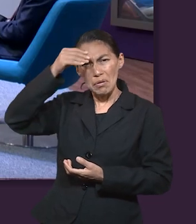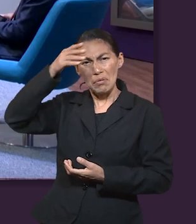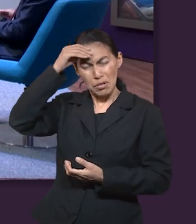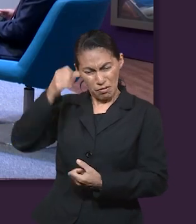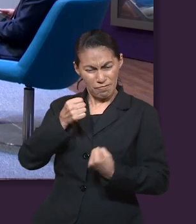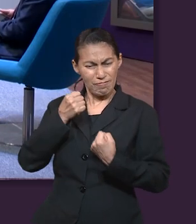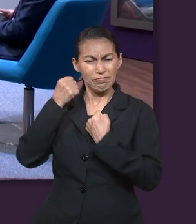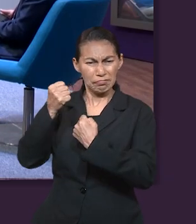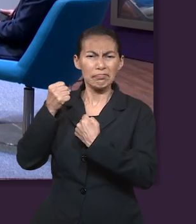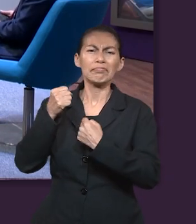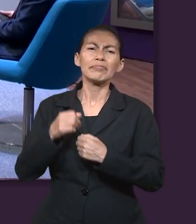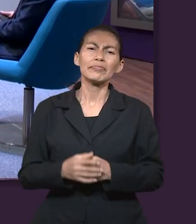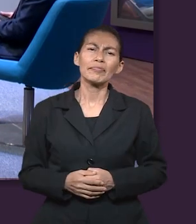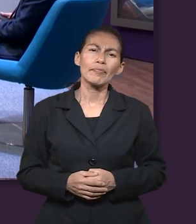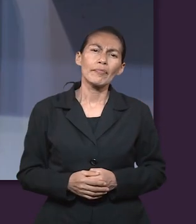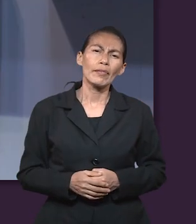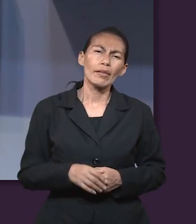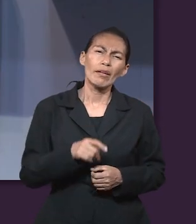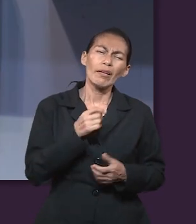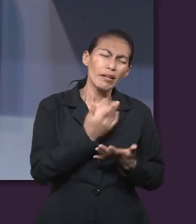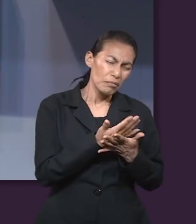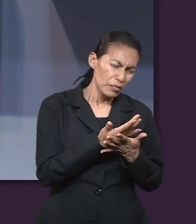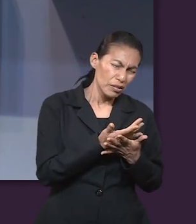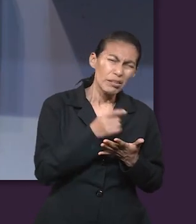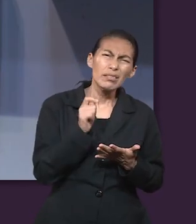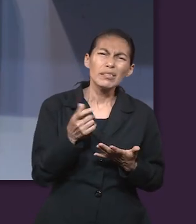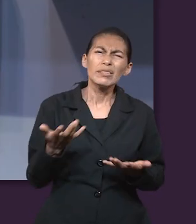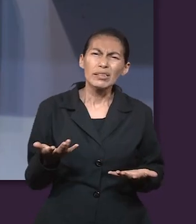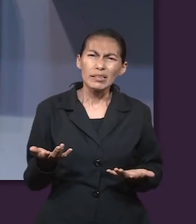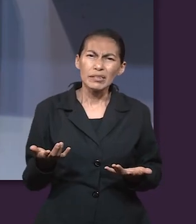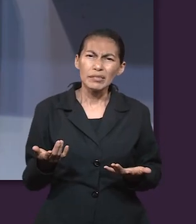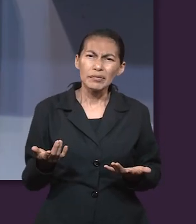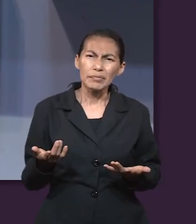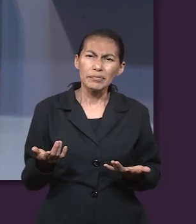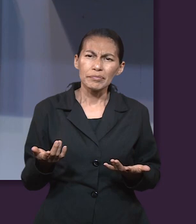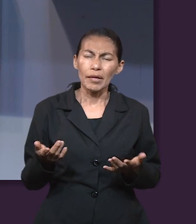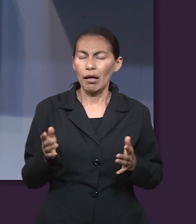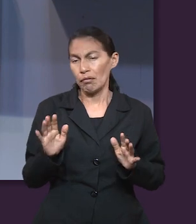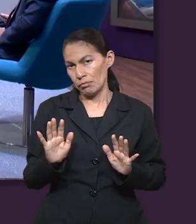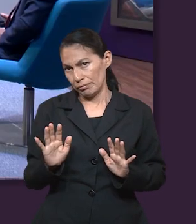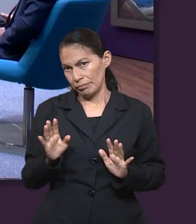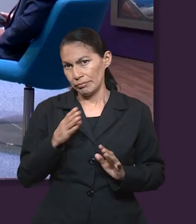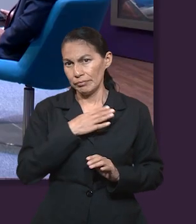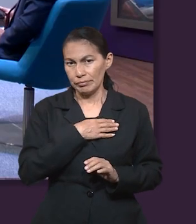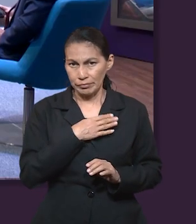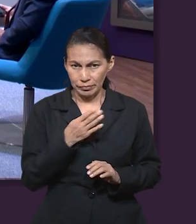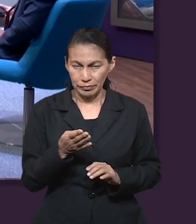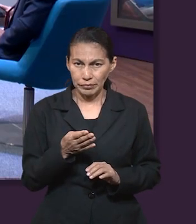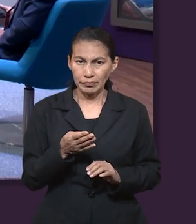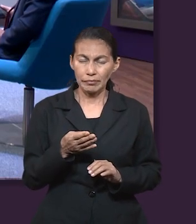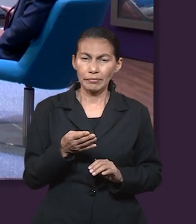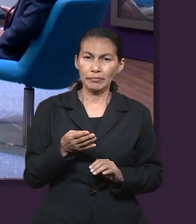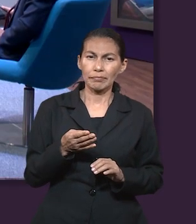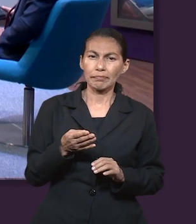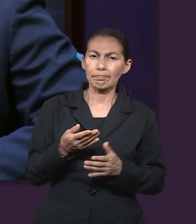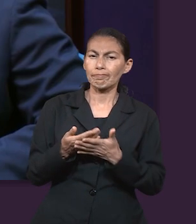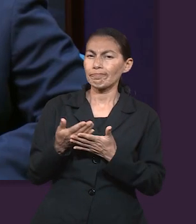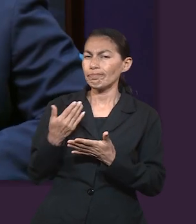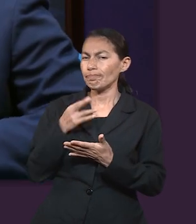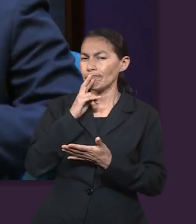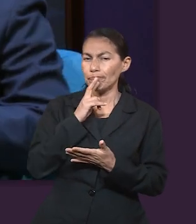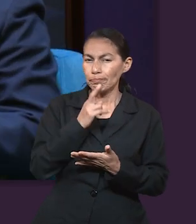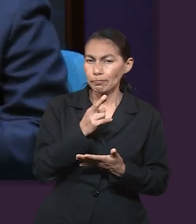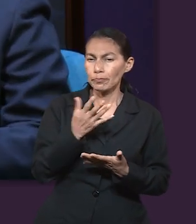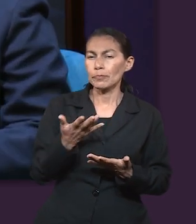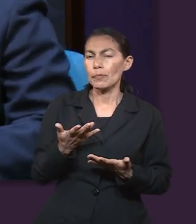Ok. Y la confianza en Dios nos da la esperanza, ¿no? ¿Qué tendrá que ver la esperanza con todo esto? Bueno, también podemos,